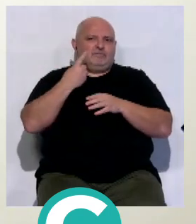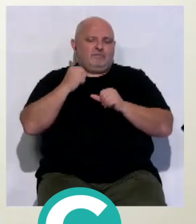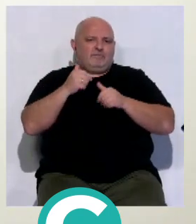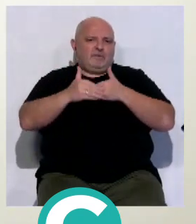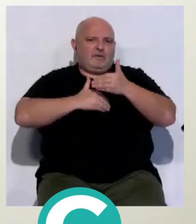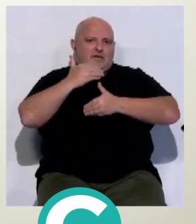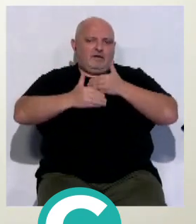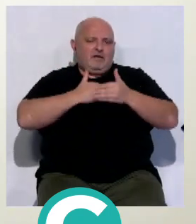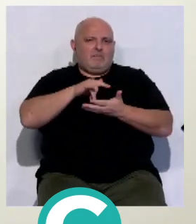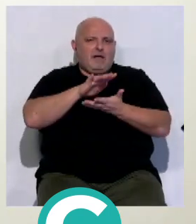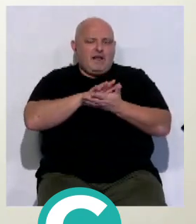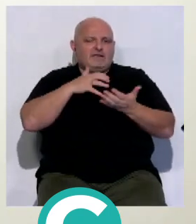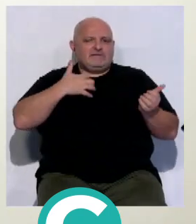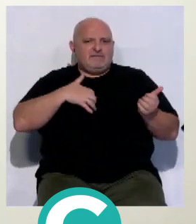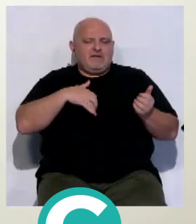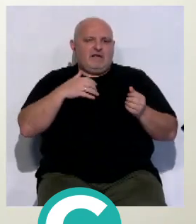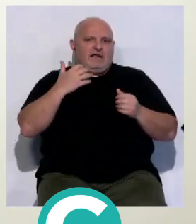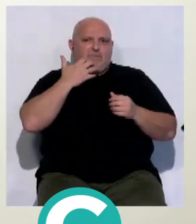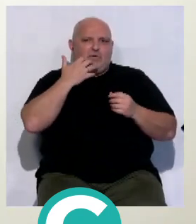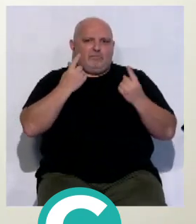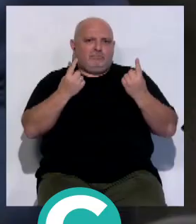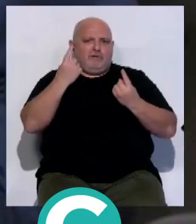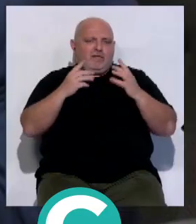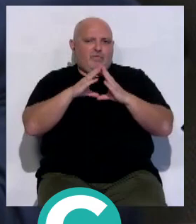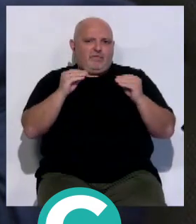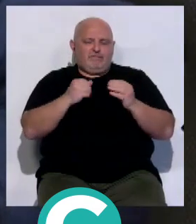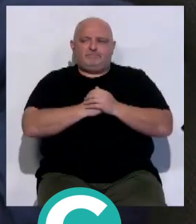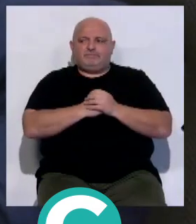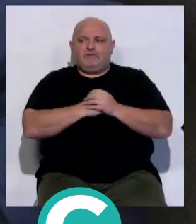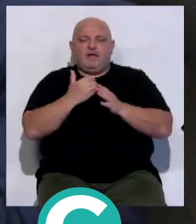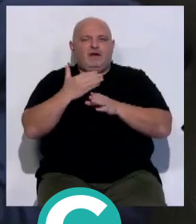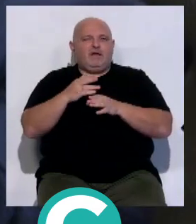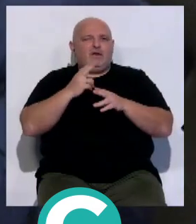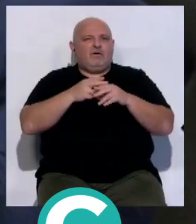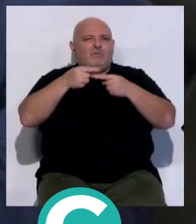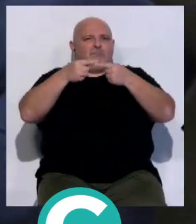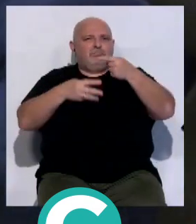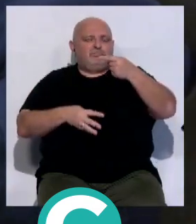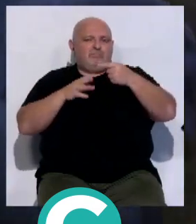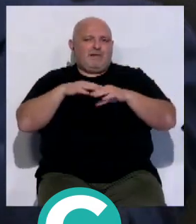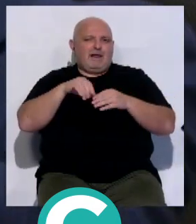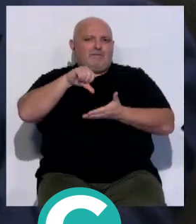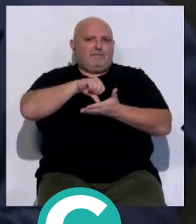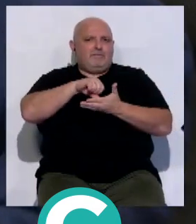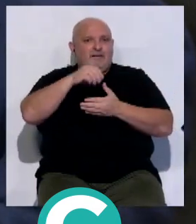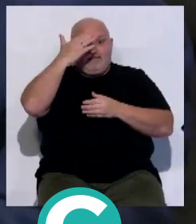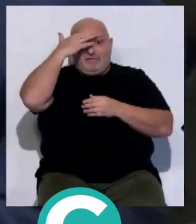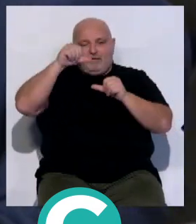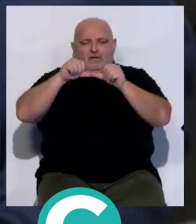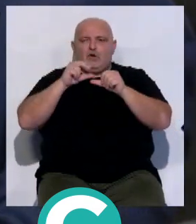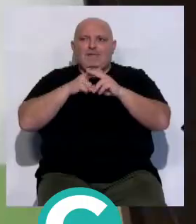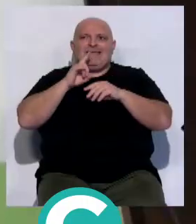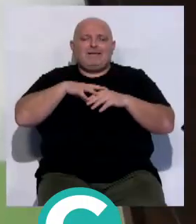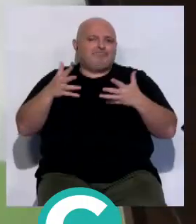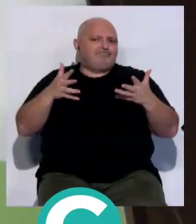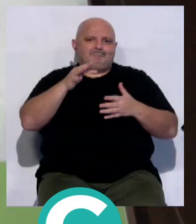empezado a transformarse, como en Málaga, como en Sevilla, como son los ejemplos que conocemos Andalucía. En cuanto al resto de nombres de la candidatura para la capital, el cabeza de lista no ha dado